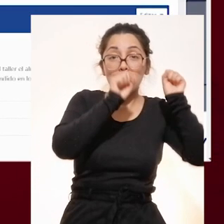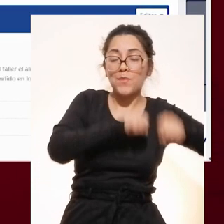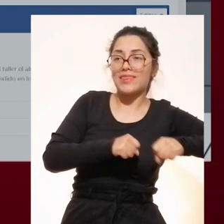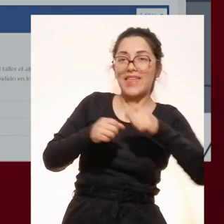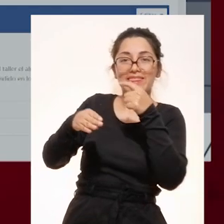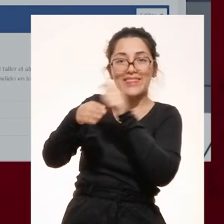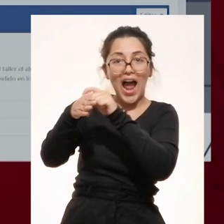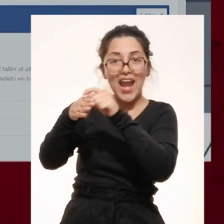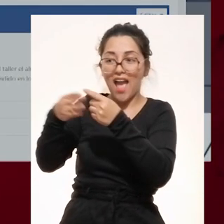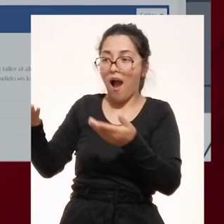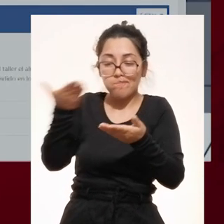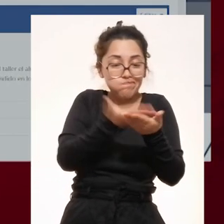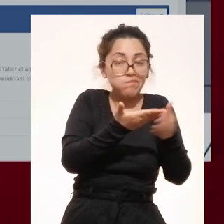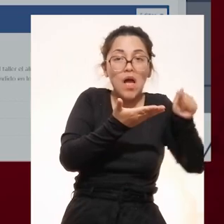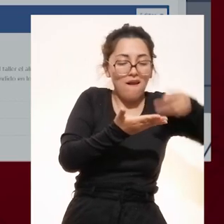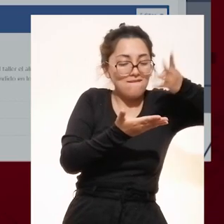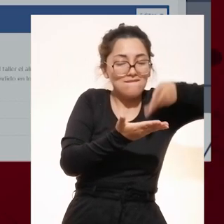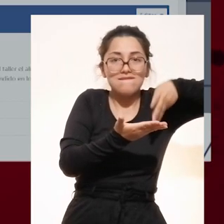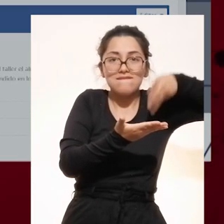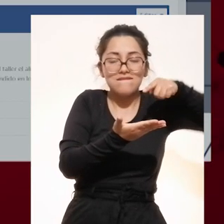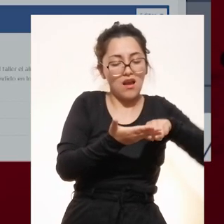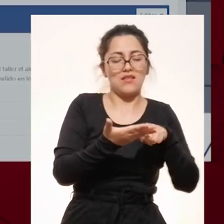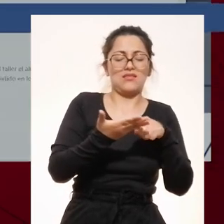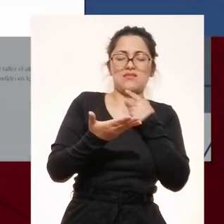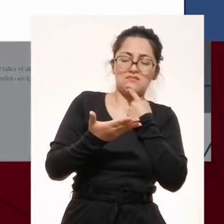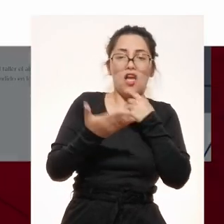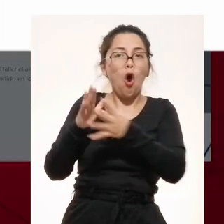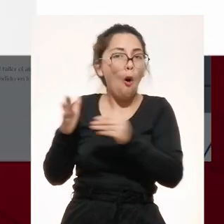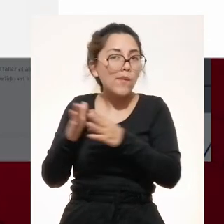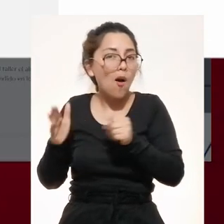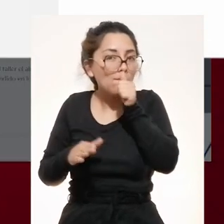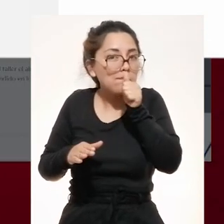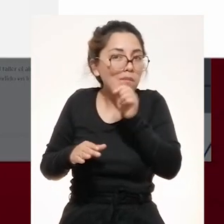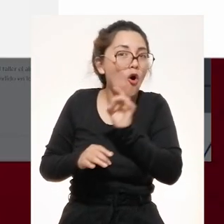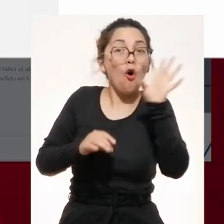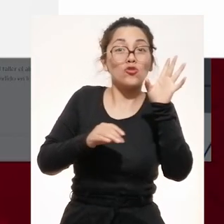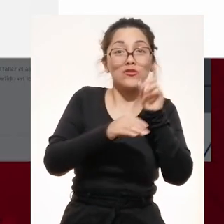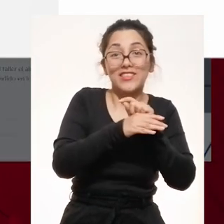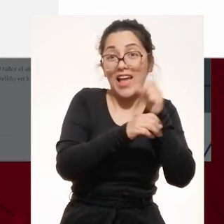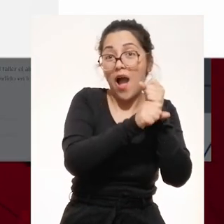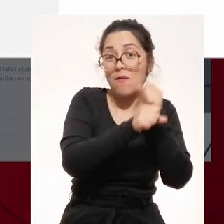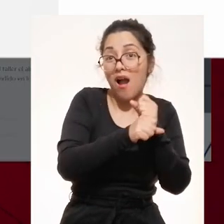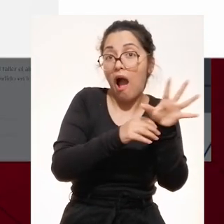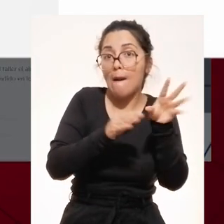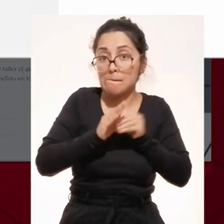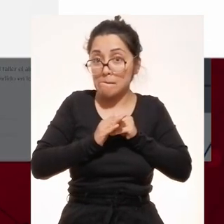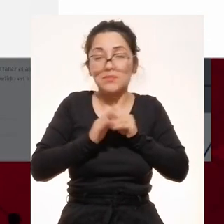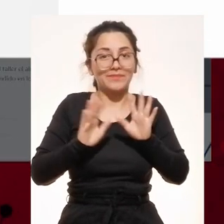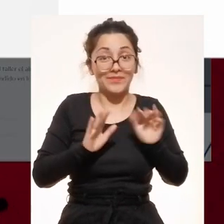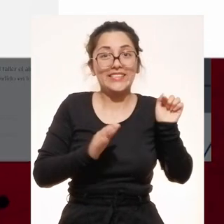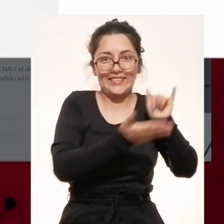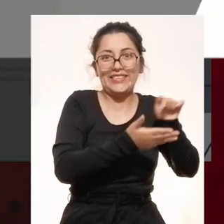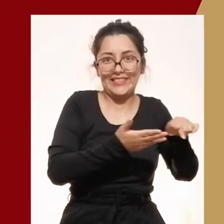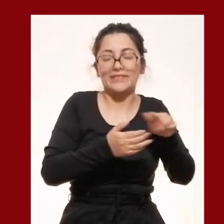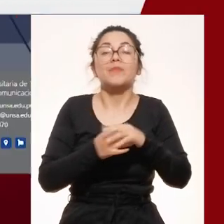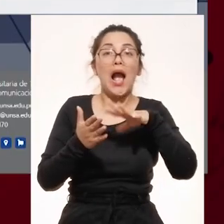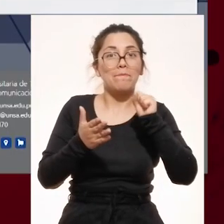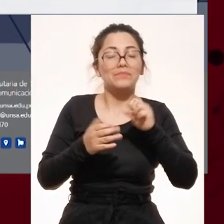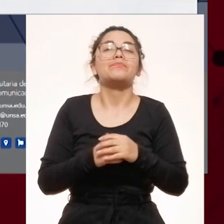incorporada en el aula virtual permite que tanto profesores como alumnos comprueben que no haya plagios en los trabajos.